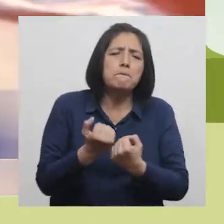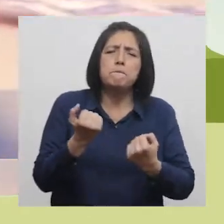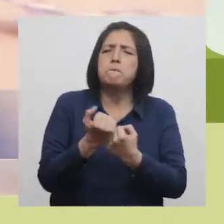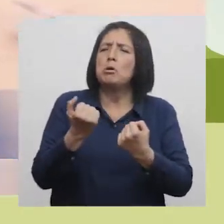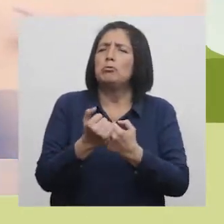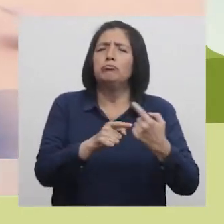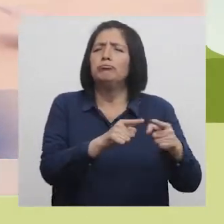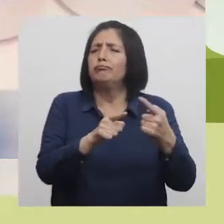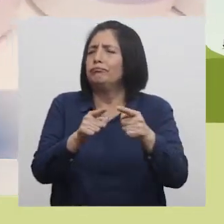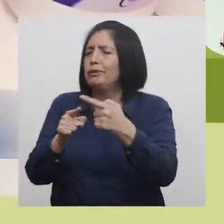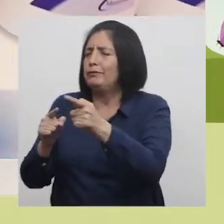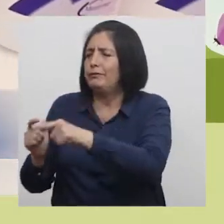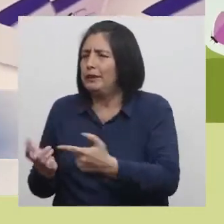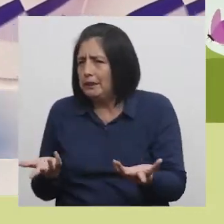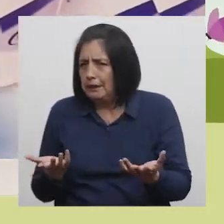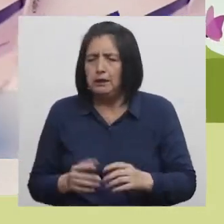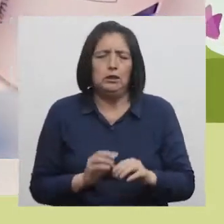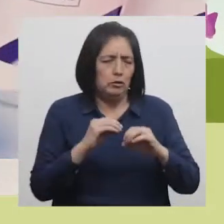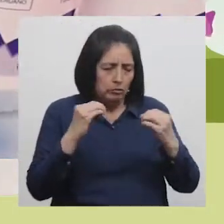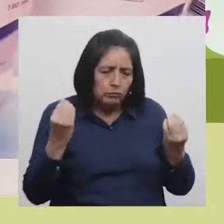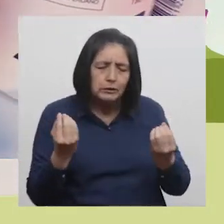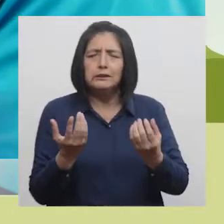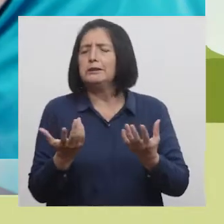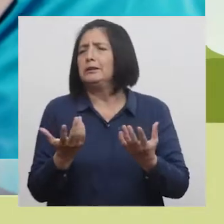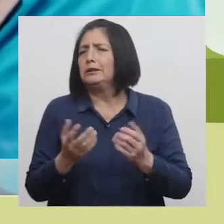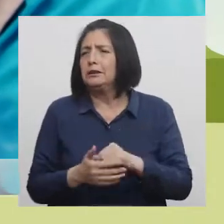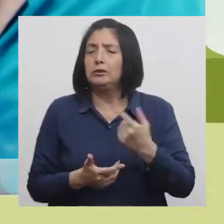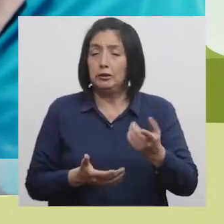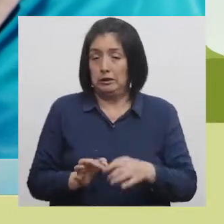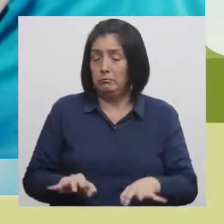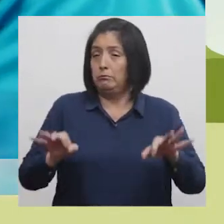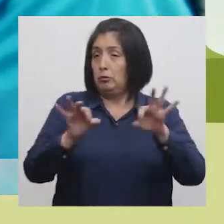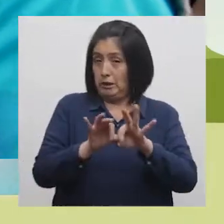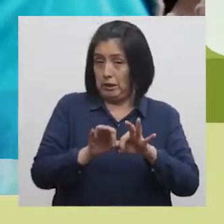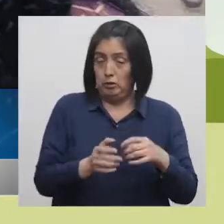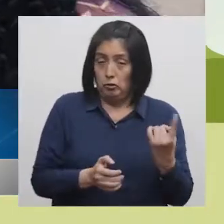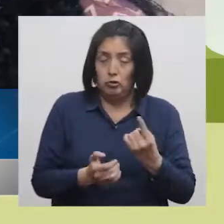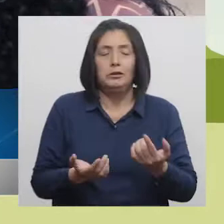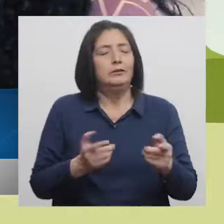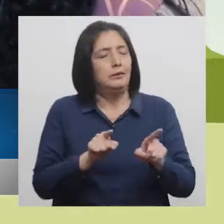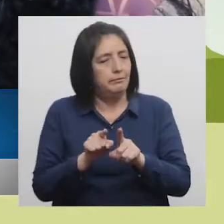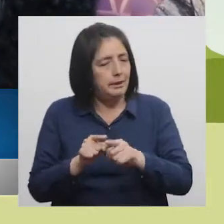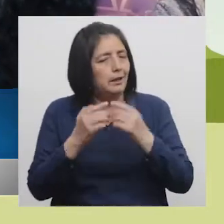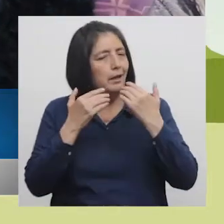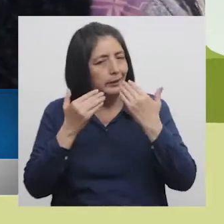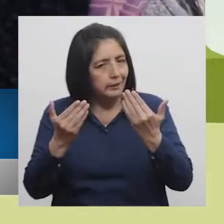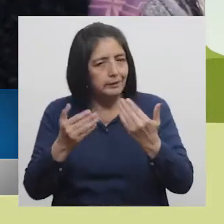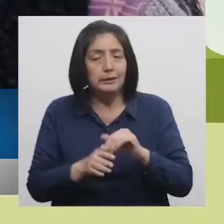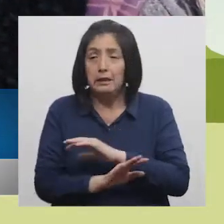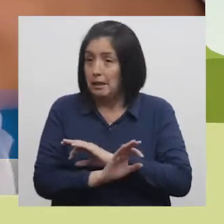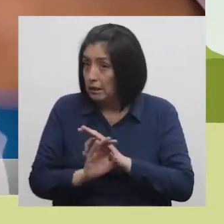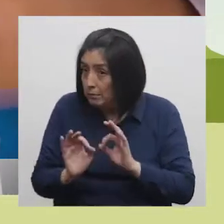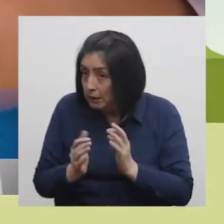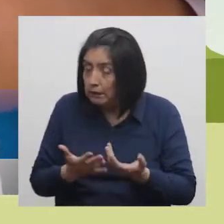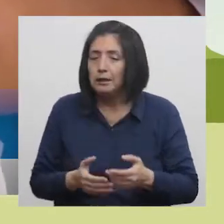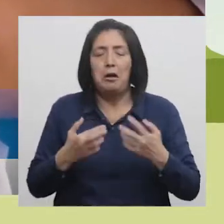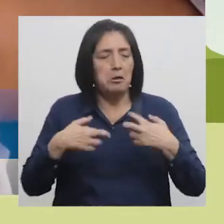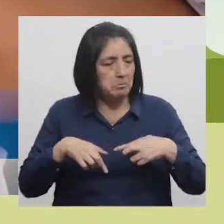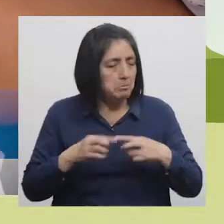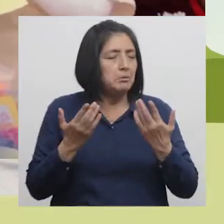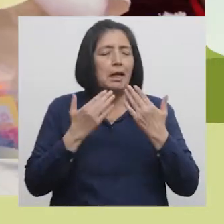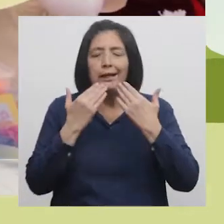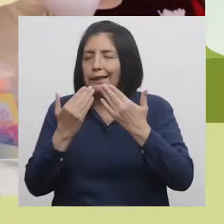de diferentes entidades Porque es importante No solamente hacerlo sino agradecer Sin más preámbulo Y permitiéndoles y